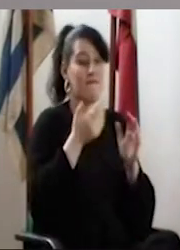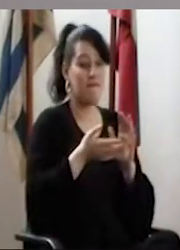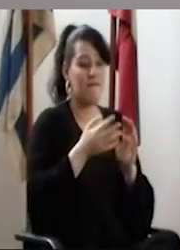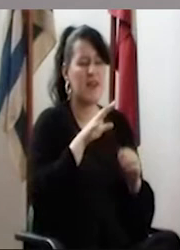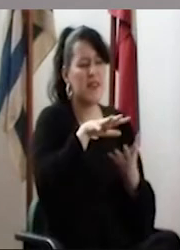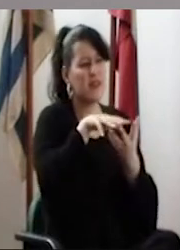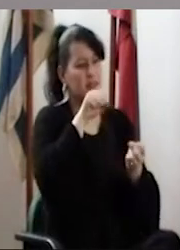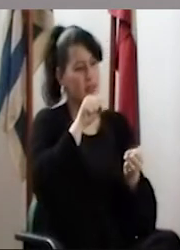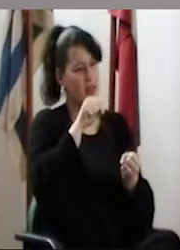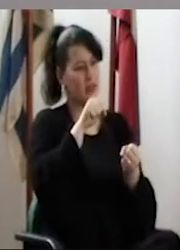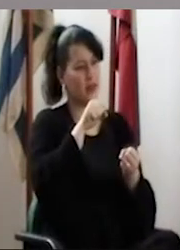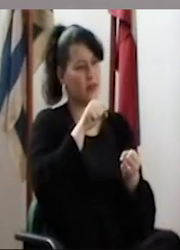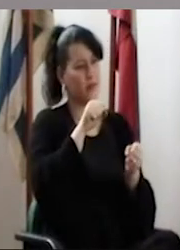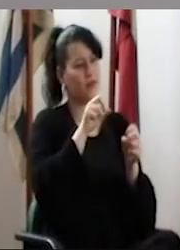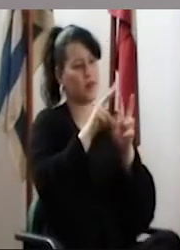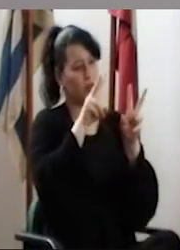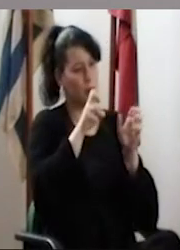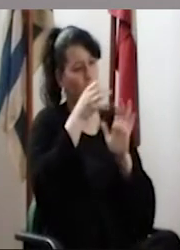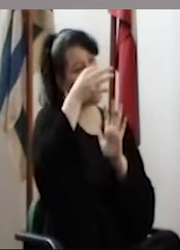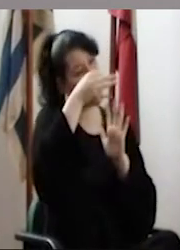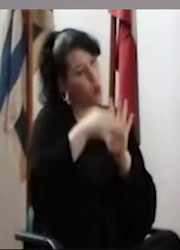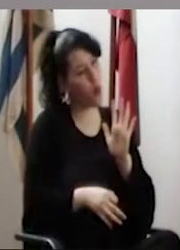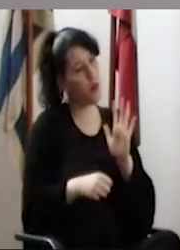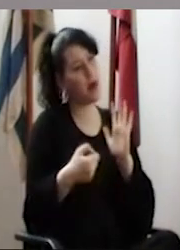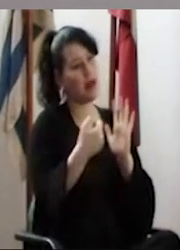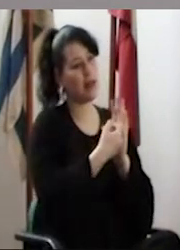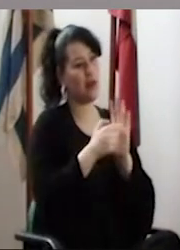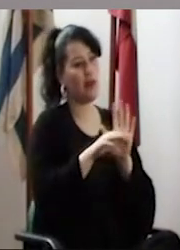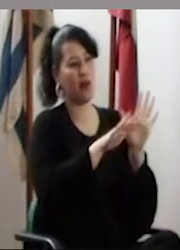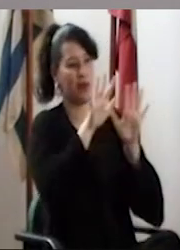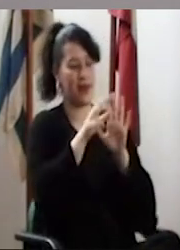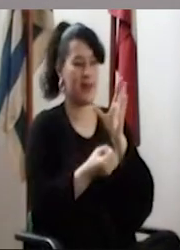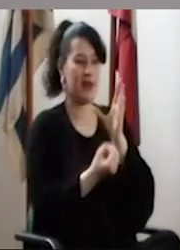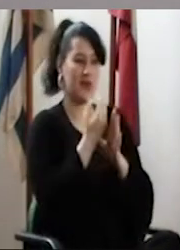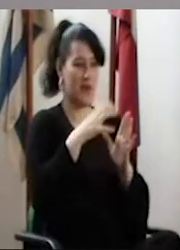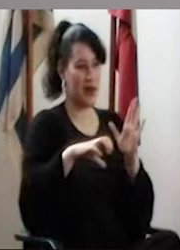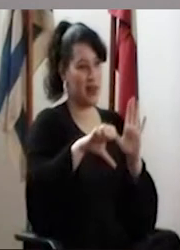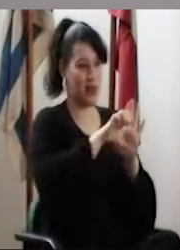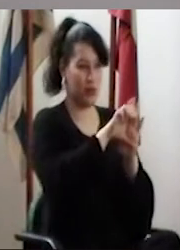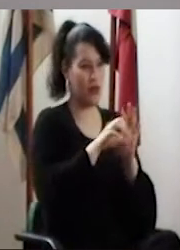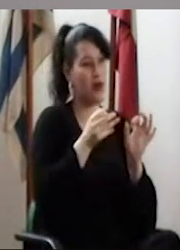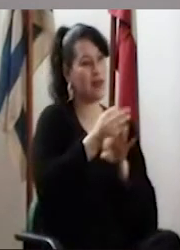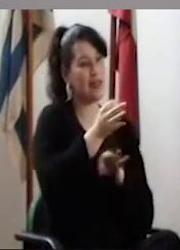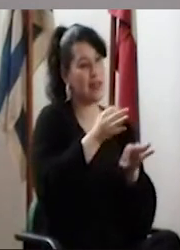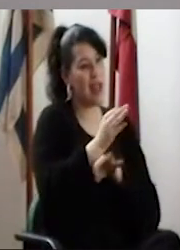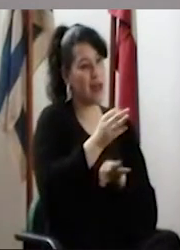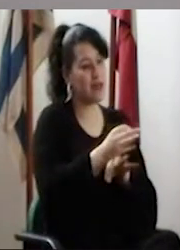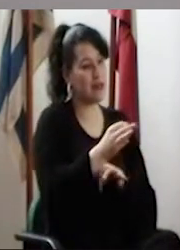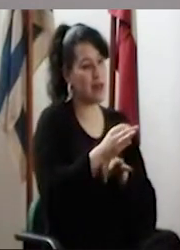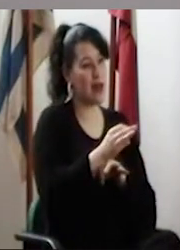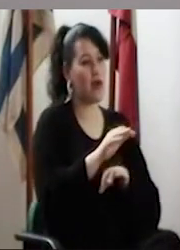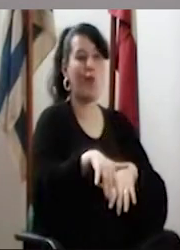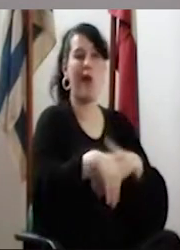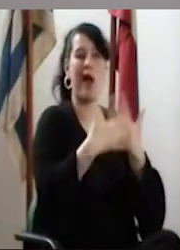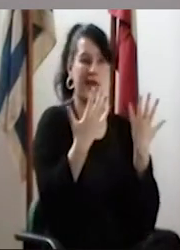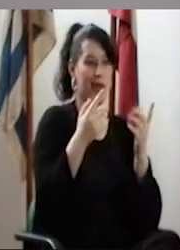esencialmente es que se va a entender a los efectos del cumplimiento del artículo 10 del nuevo estatuto, enseñanza